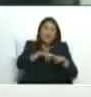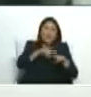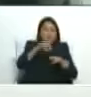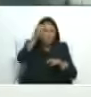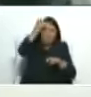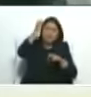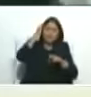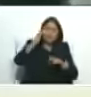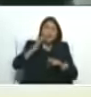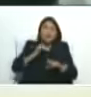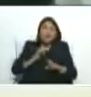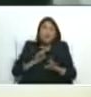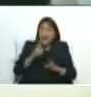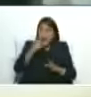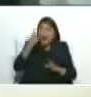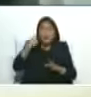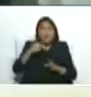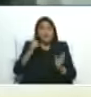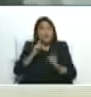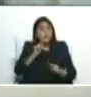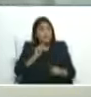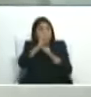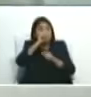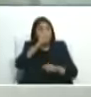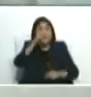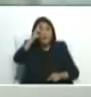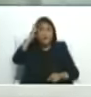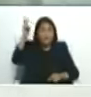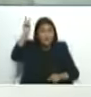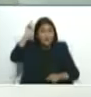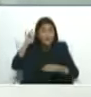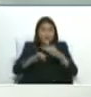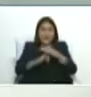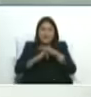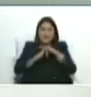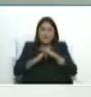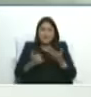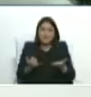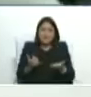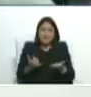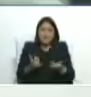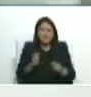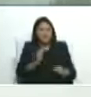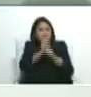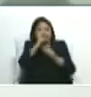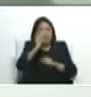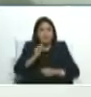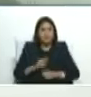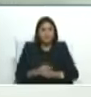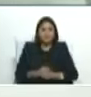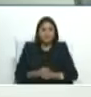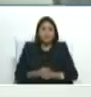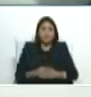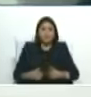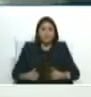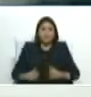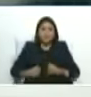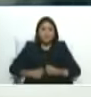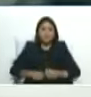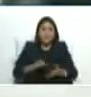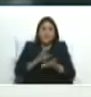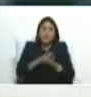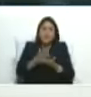ayer hubo que darle un coscorrón al canciller del Reino Unido David Cameron yo no sé si tiene traducción